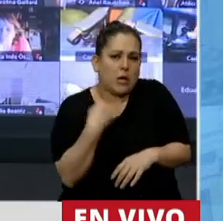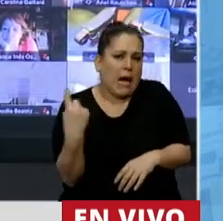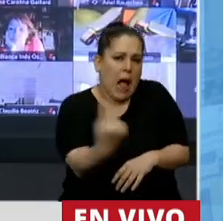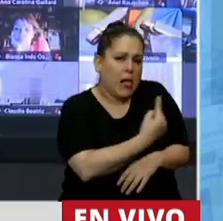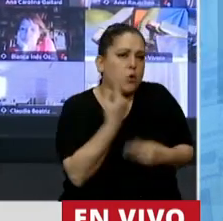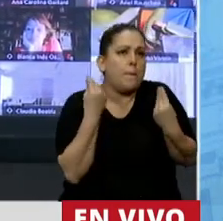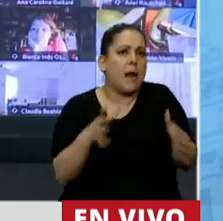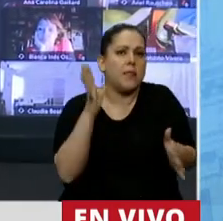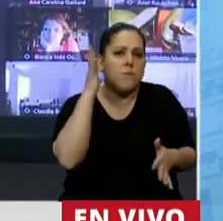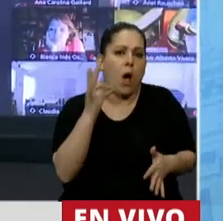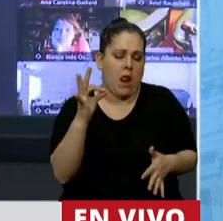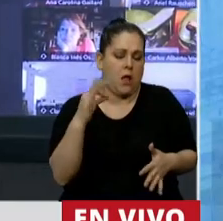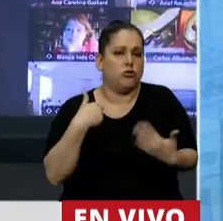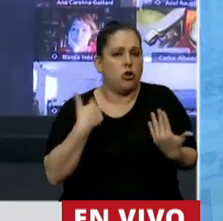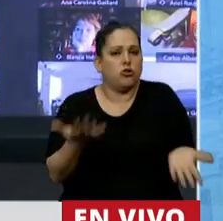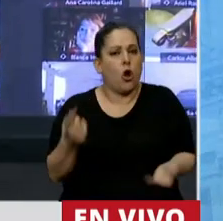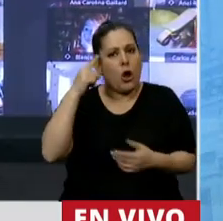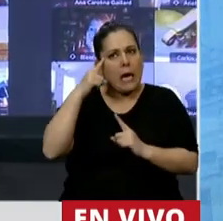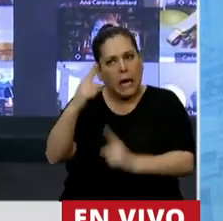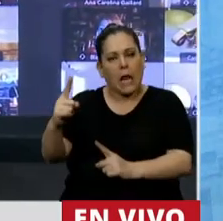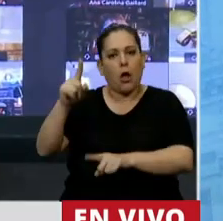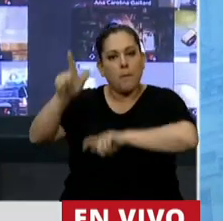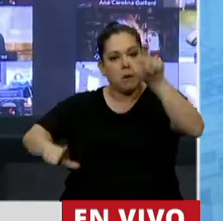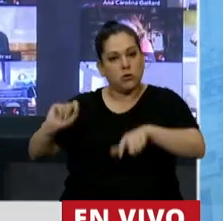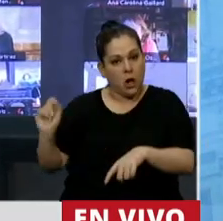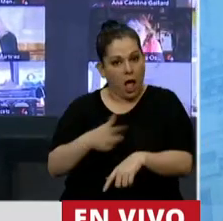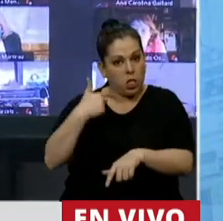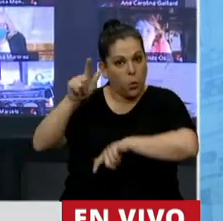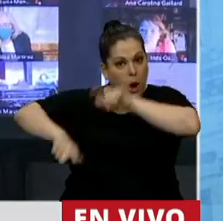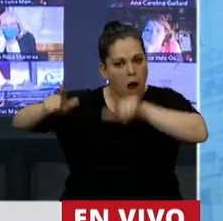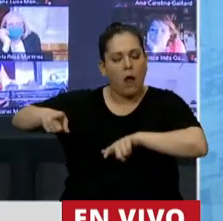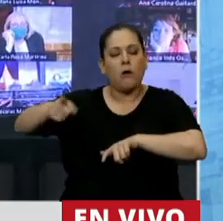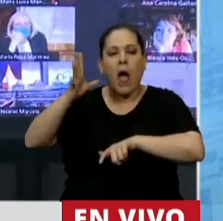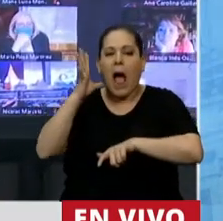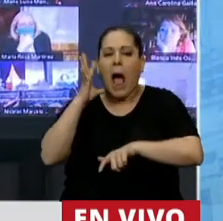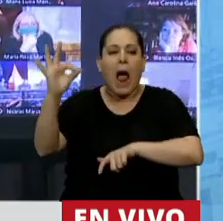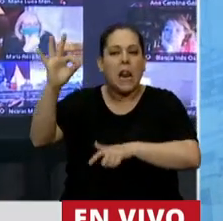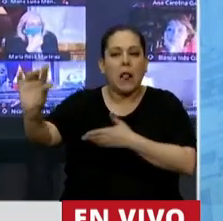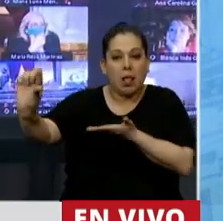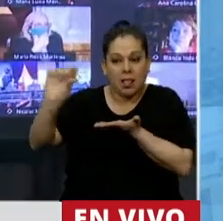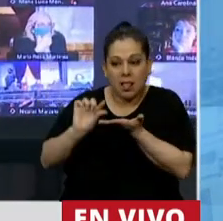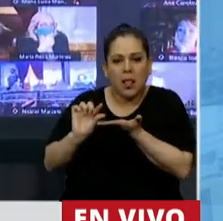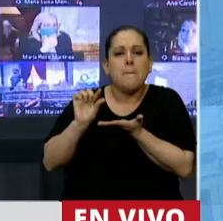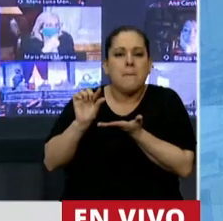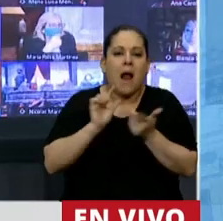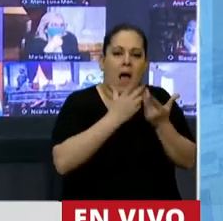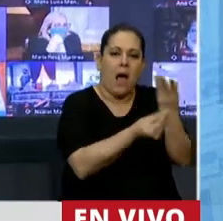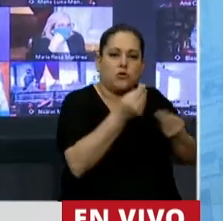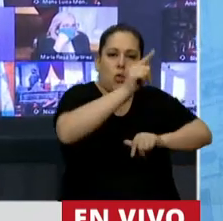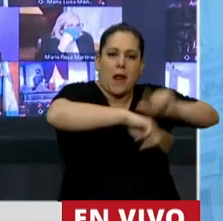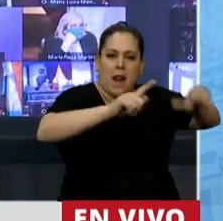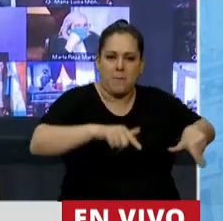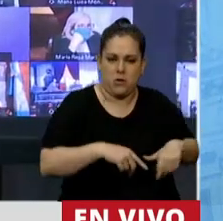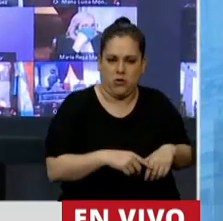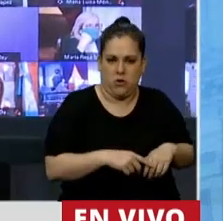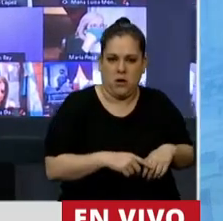Entonces, yo creo en esos empresarios que hoy están dispuestos a poner este poquito que le pedimos para ayudar a los demás. Y no creo